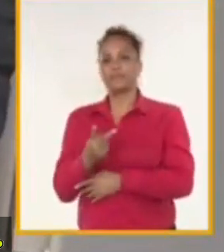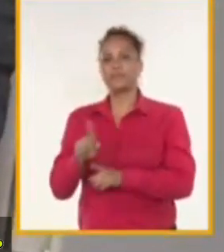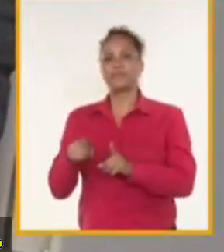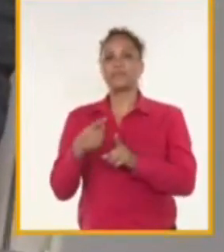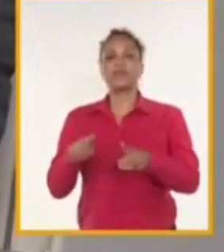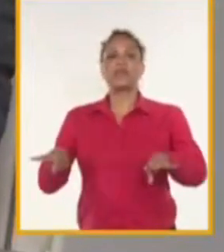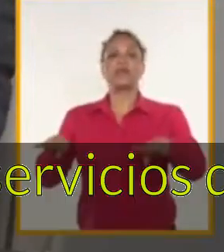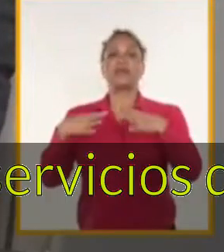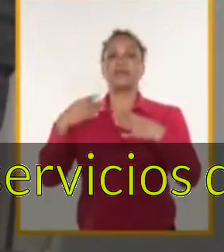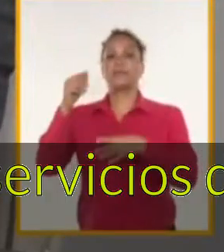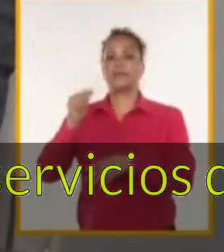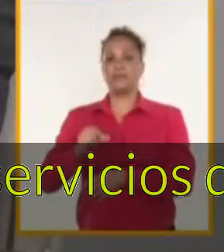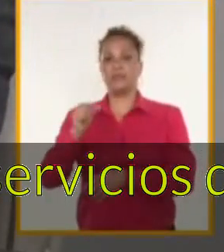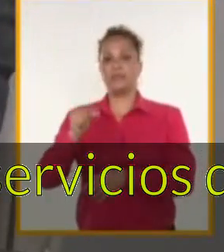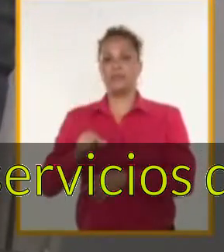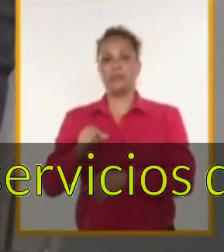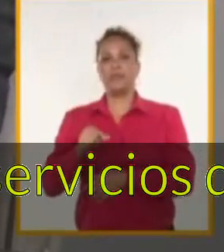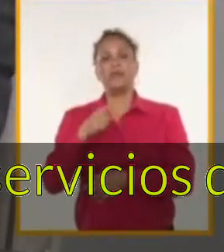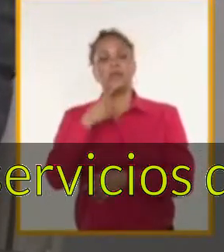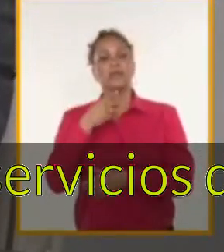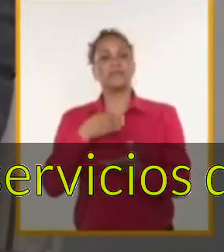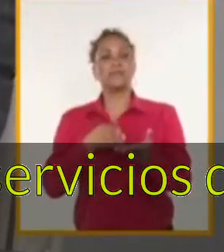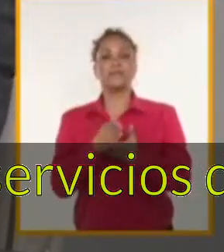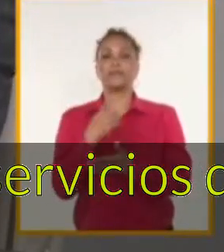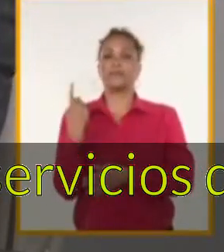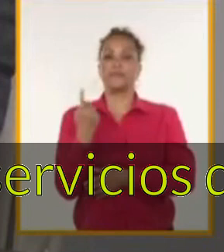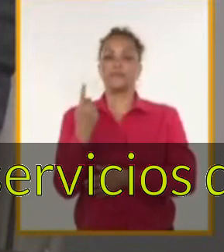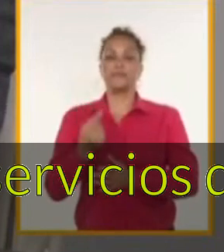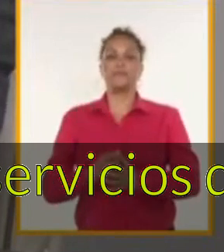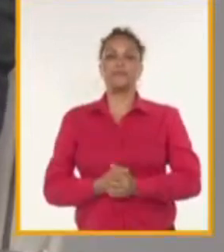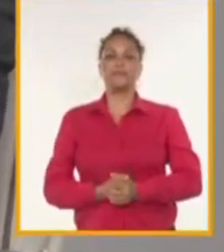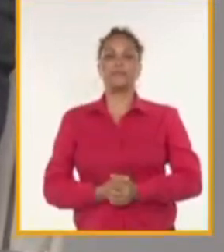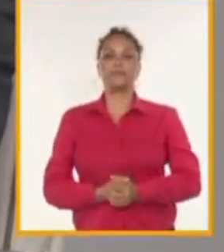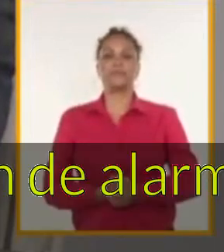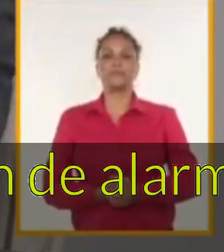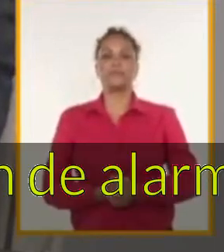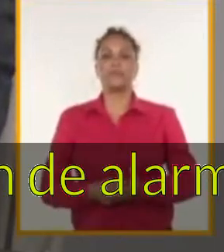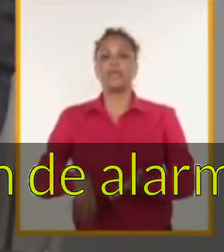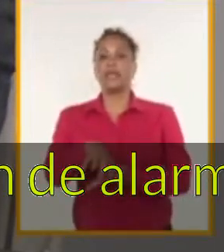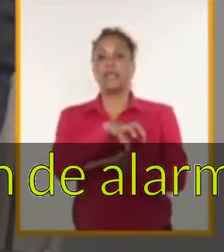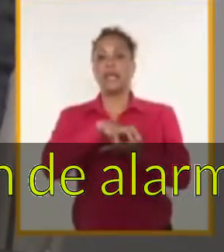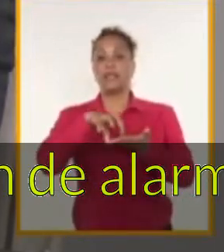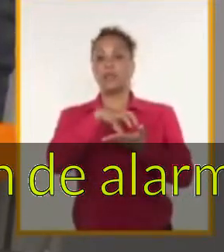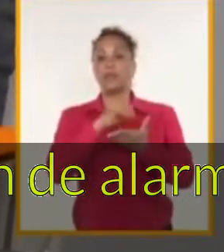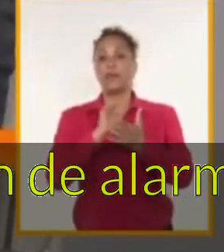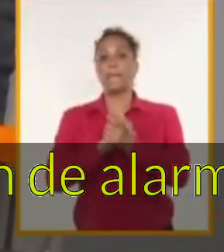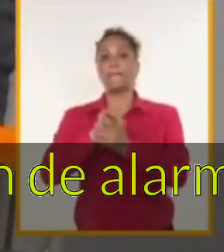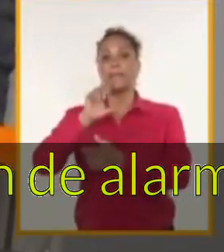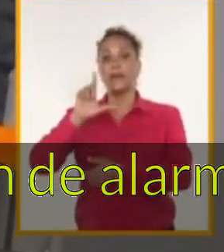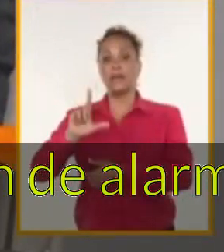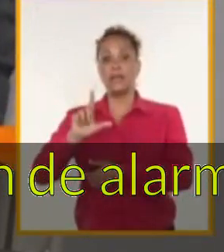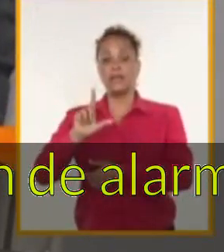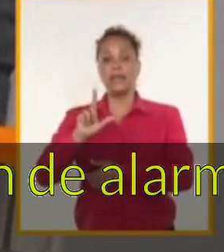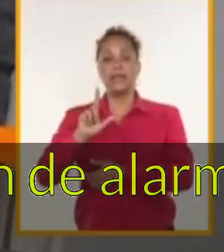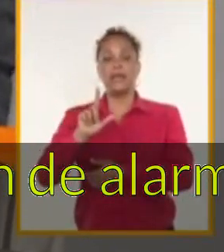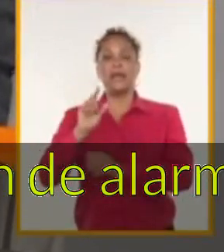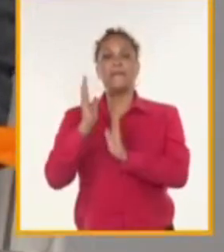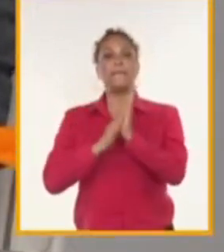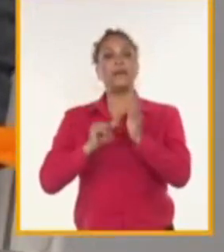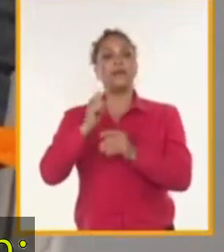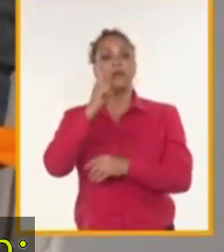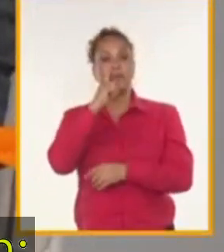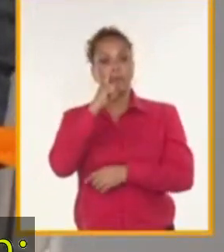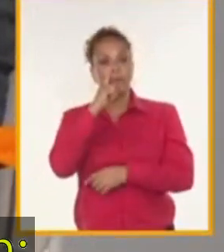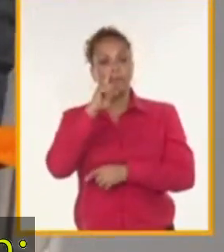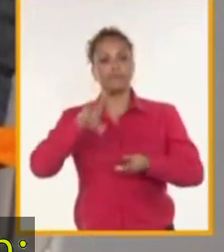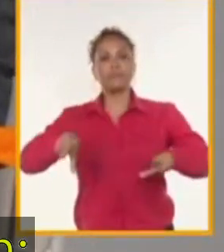televidentes y radio oyentes que nos sintonizan en la tarde de hoy. La zona especial, como bien dices, arribó el pasado mes de noviembre a sus 10